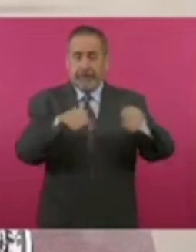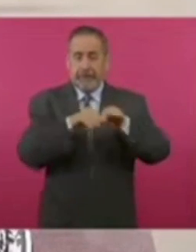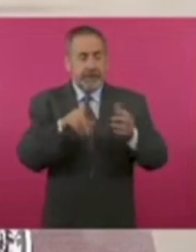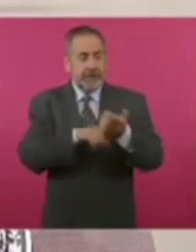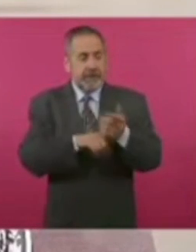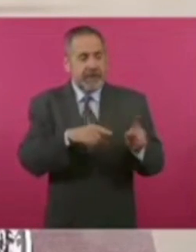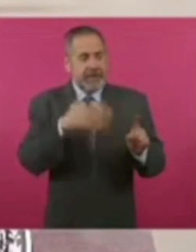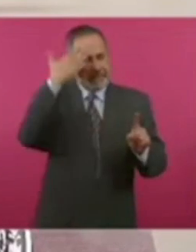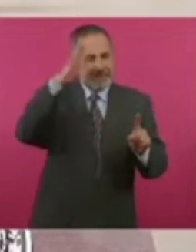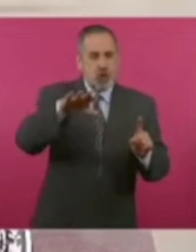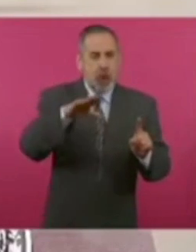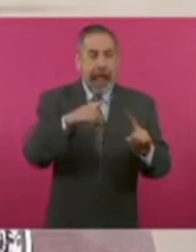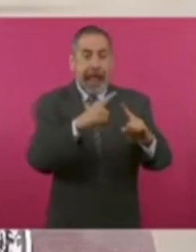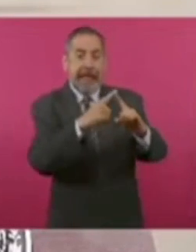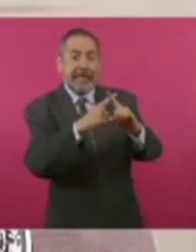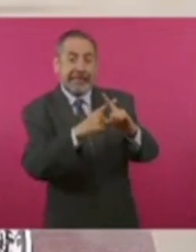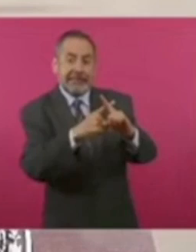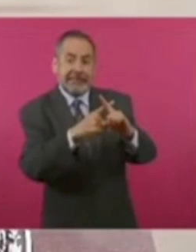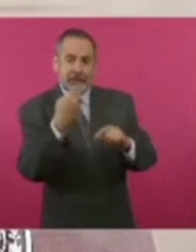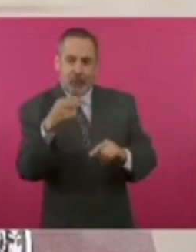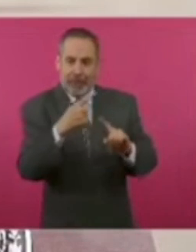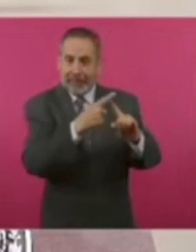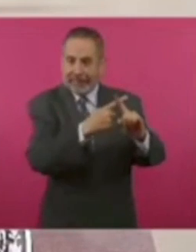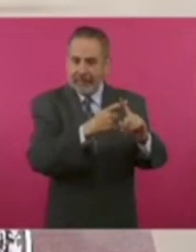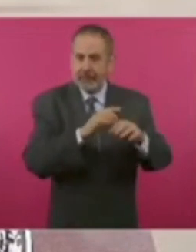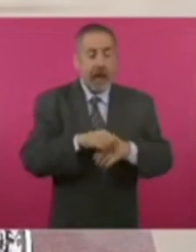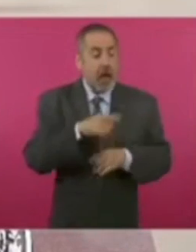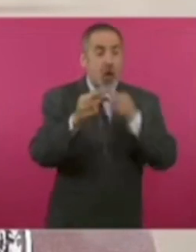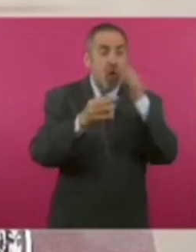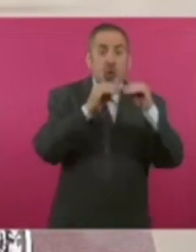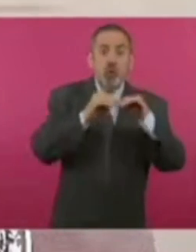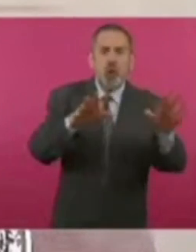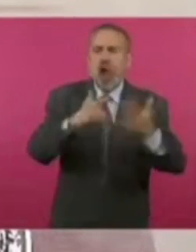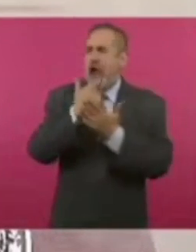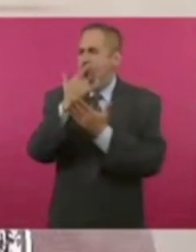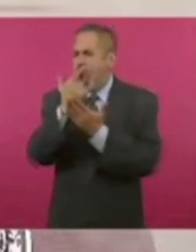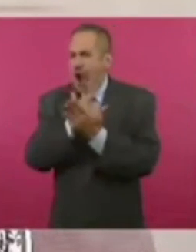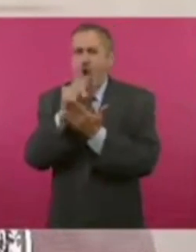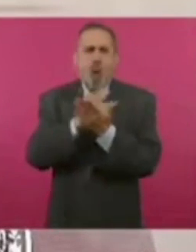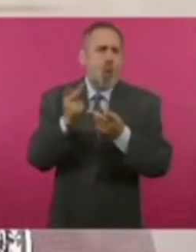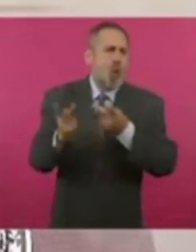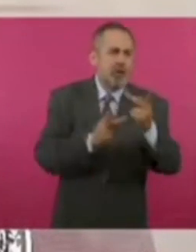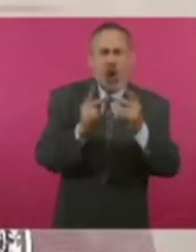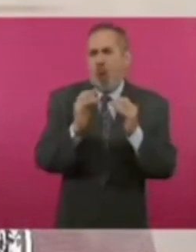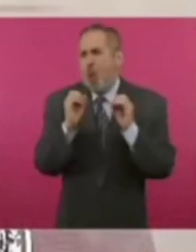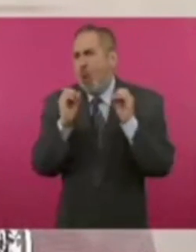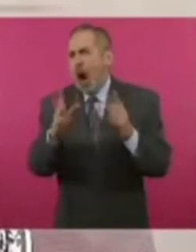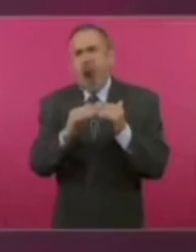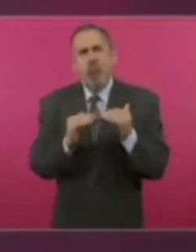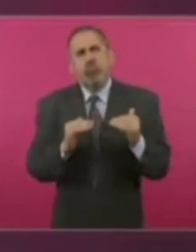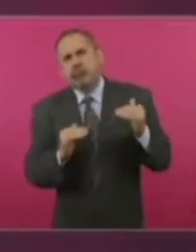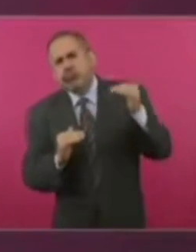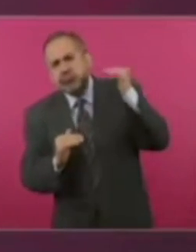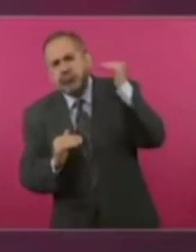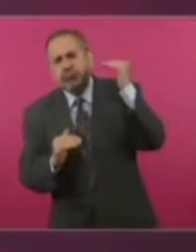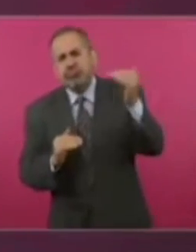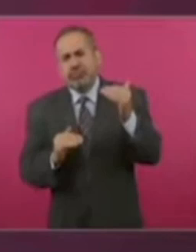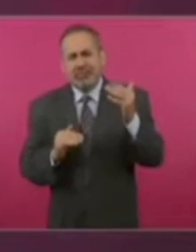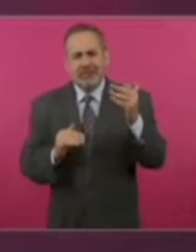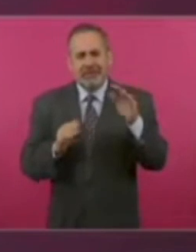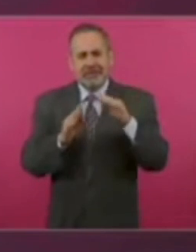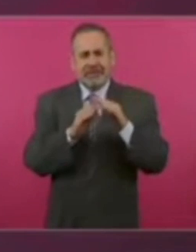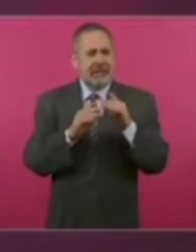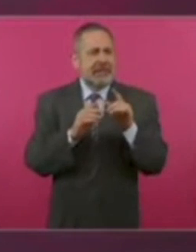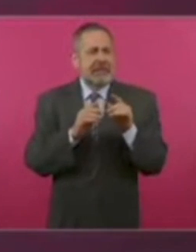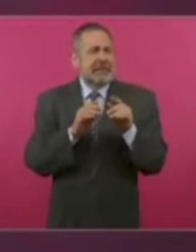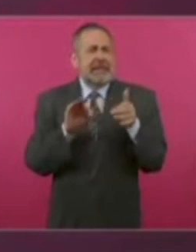la señora X difunden una encuesta que la pone por los cielos, a sólo un pasito